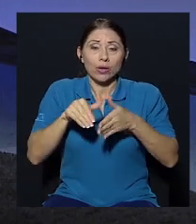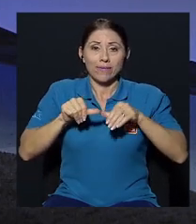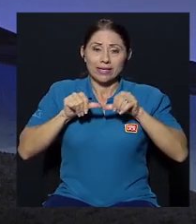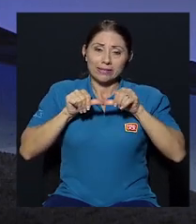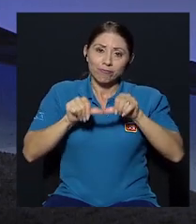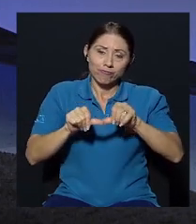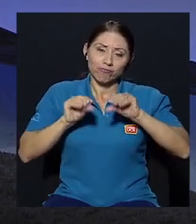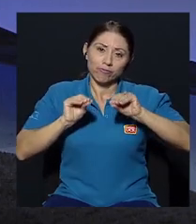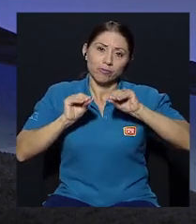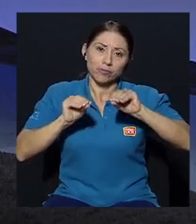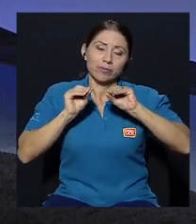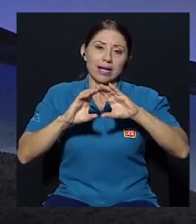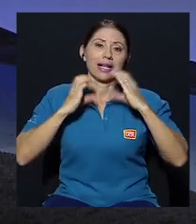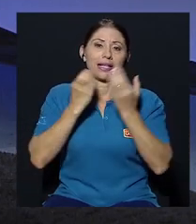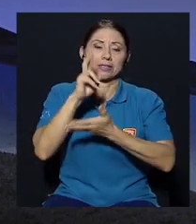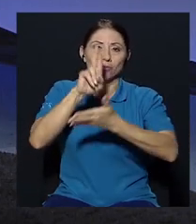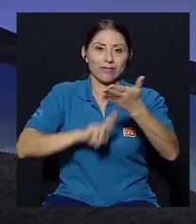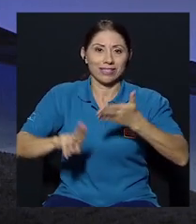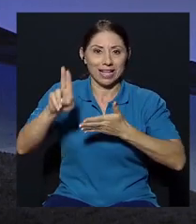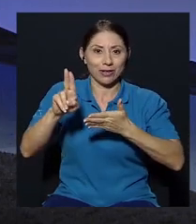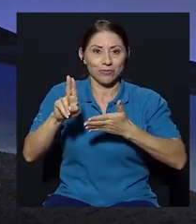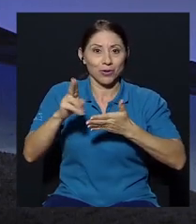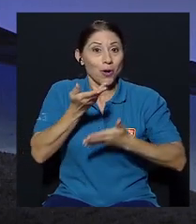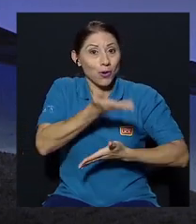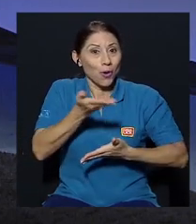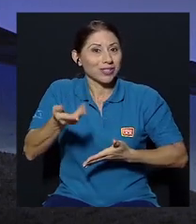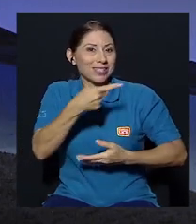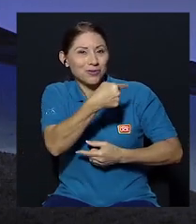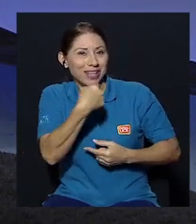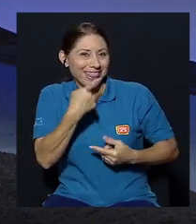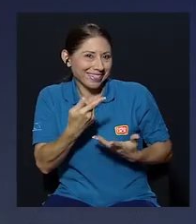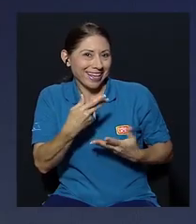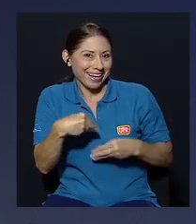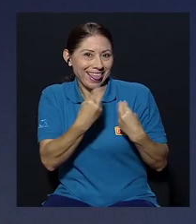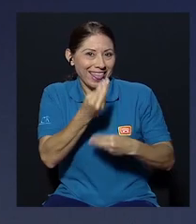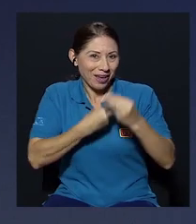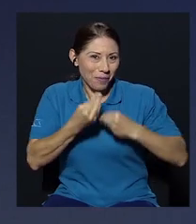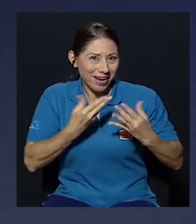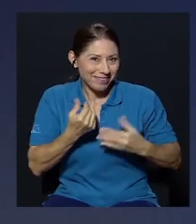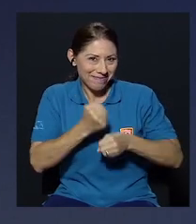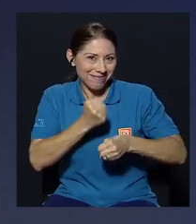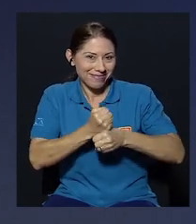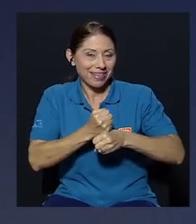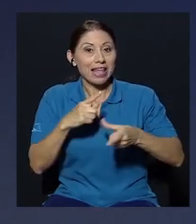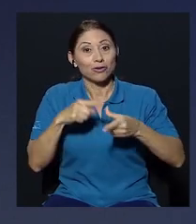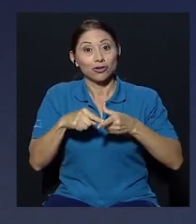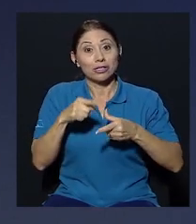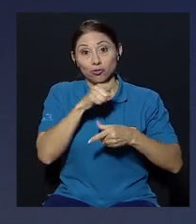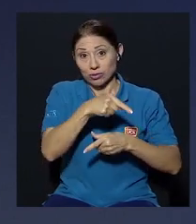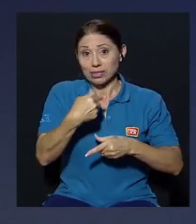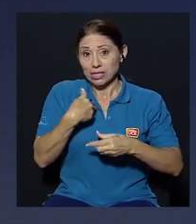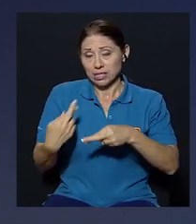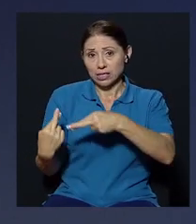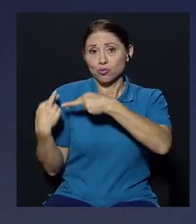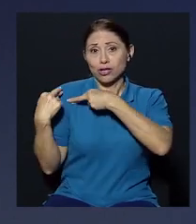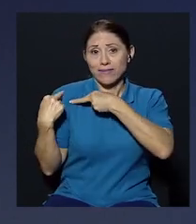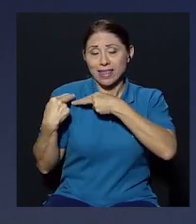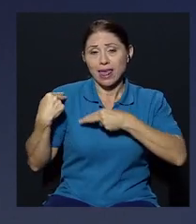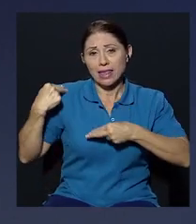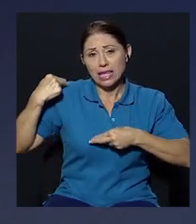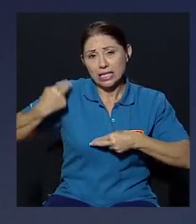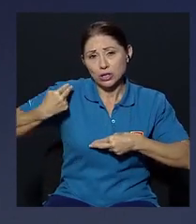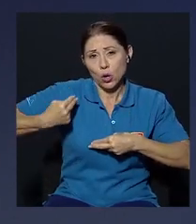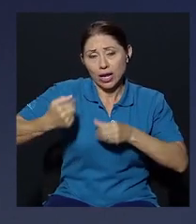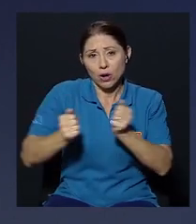cátedra universitaria y dedicarse a las cosas que usted dice le han de comer entonces pues tiene una responsabilidad histórica con el país